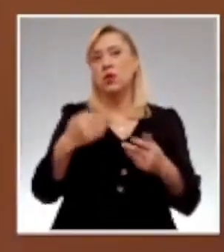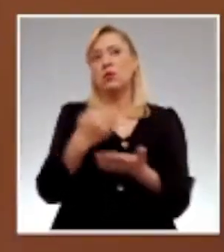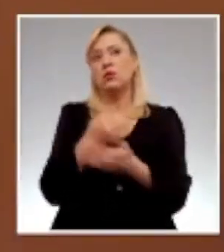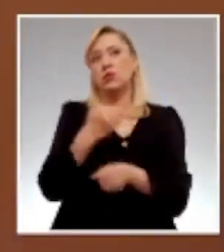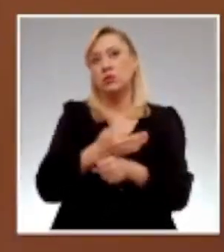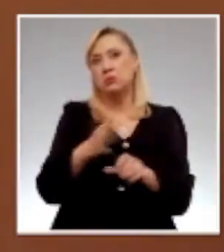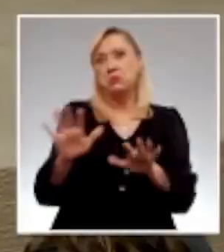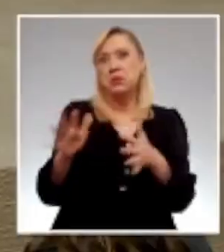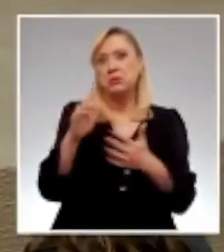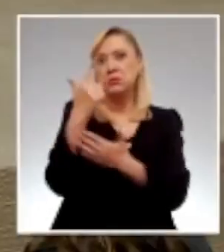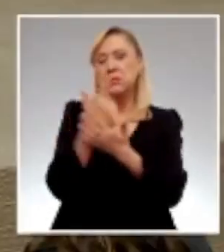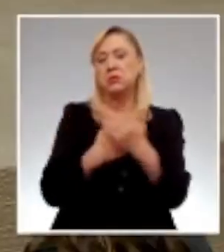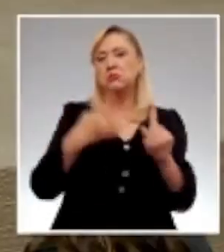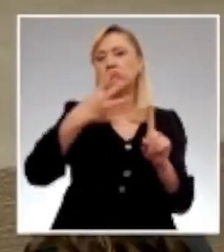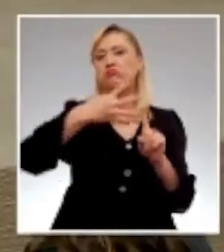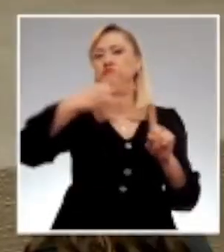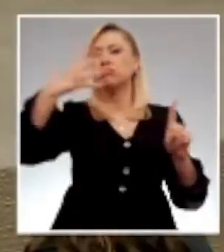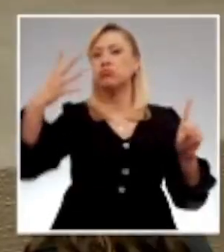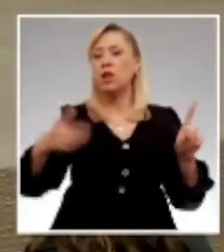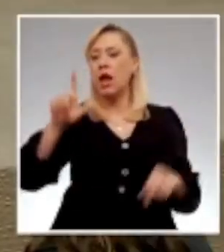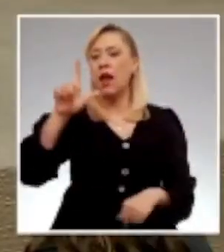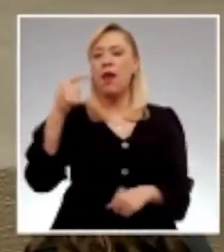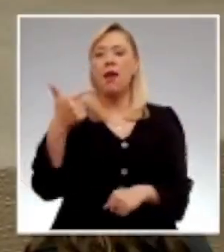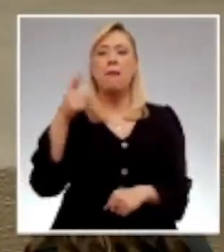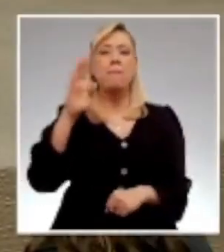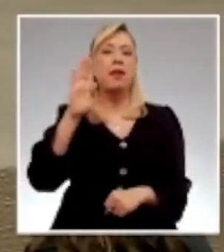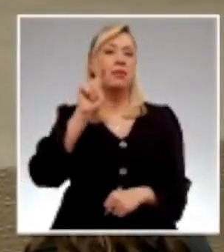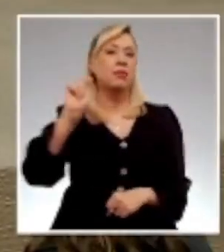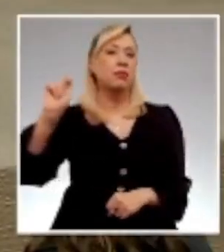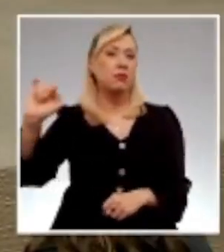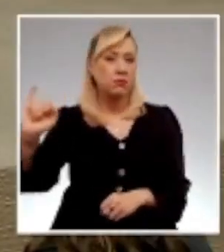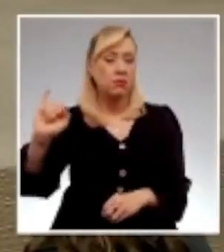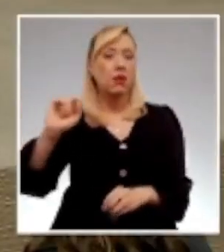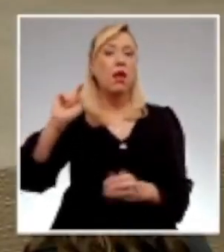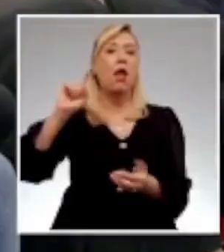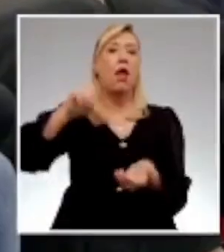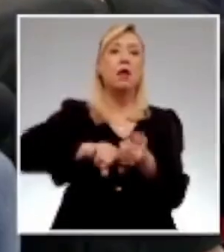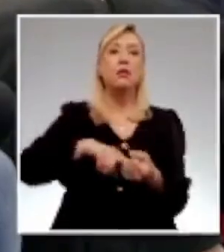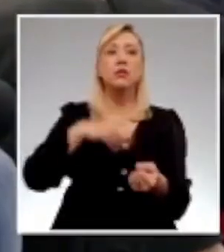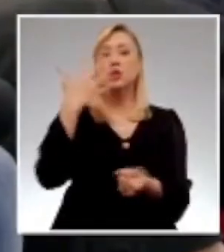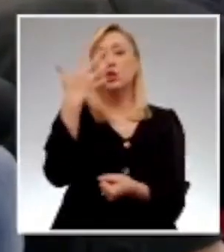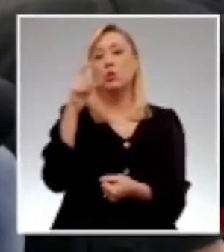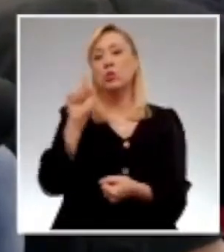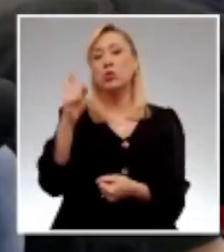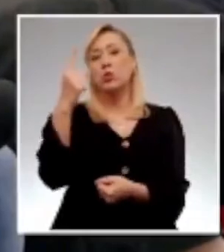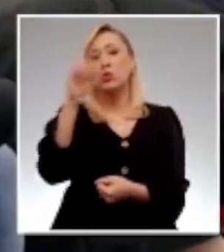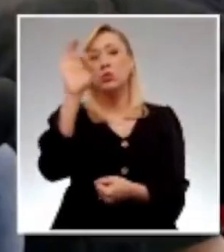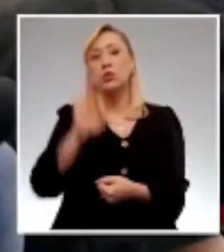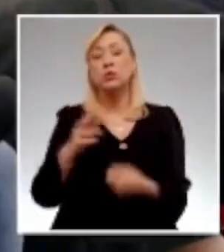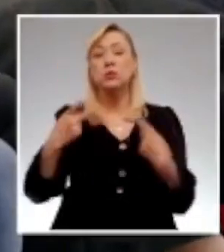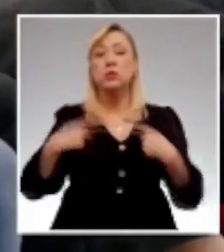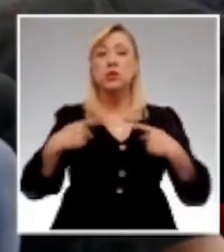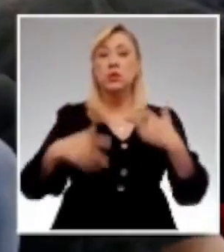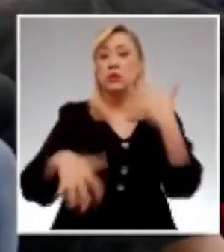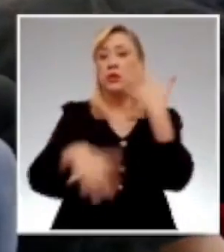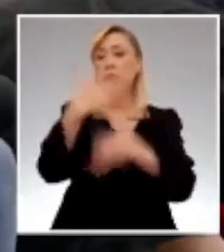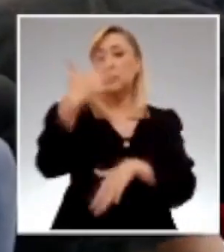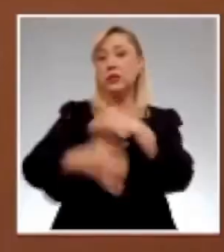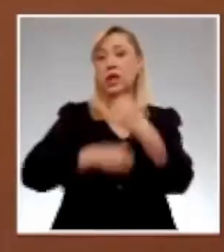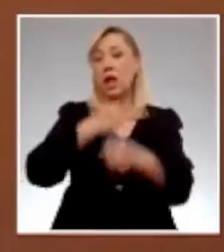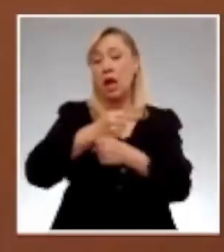género LGBT, lo que representa el 5.1% de la población de 15 años y más.